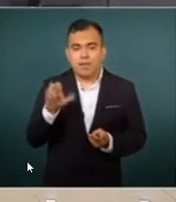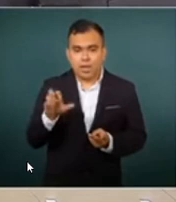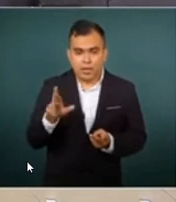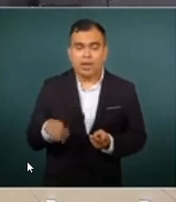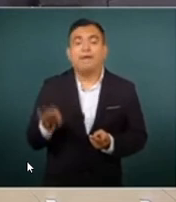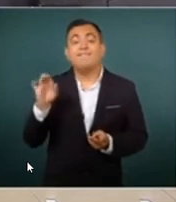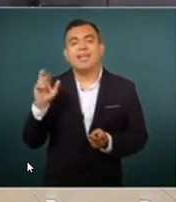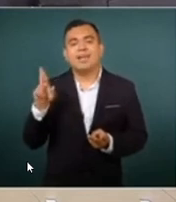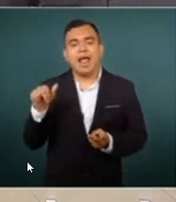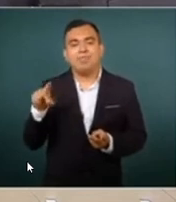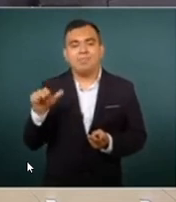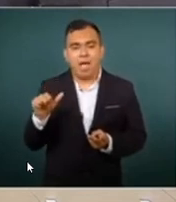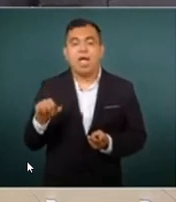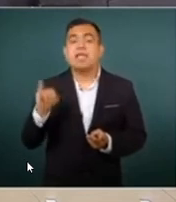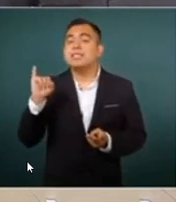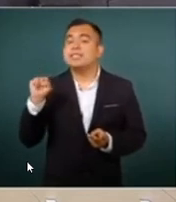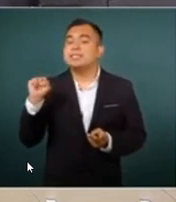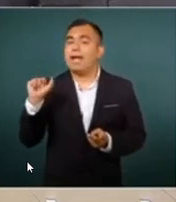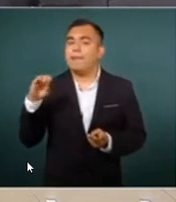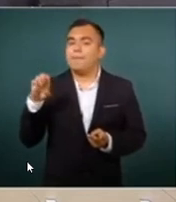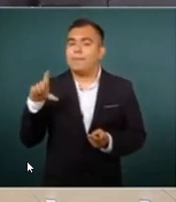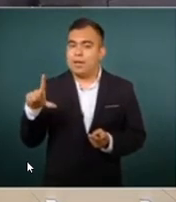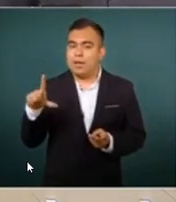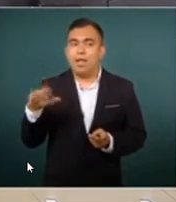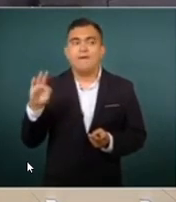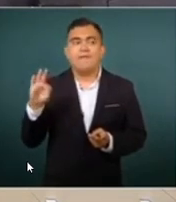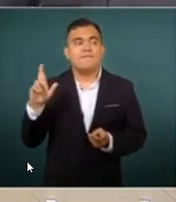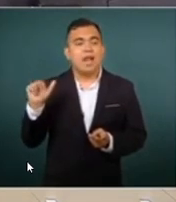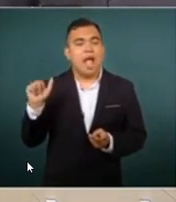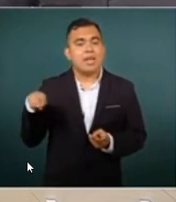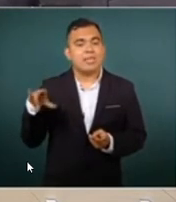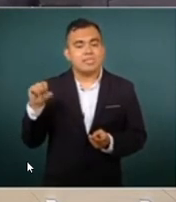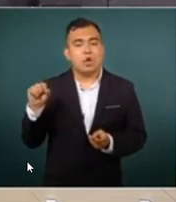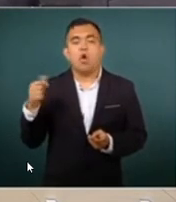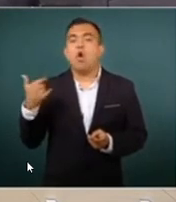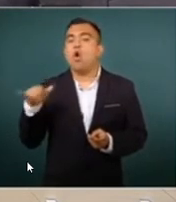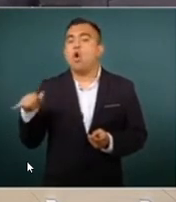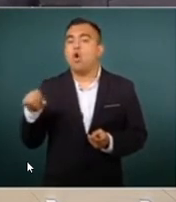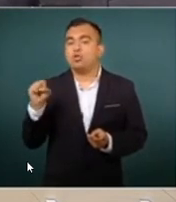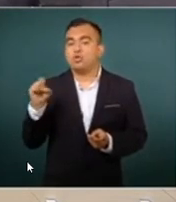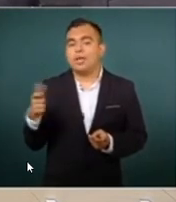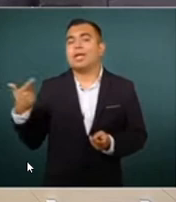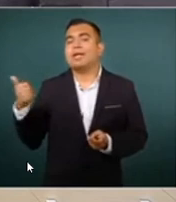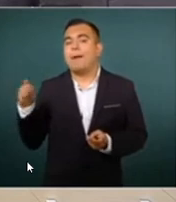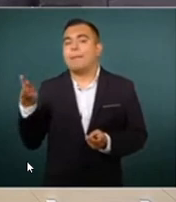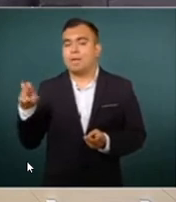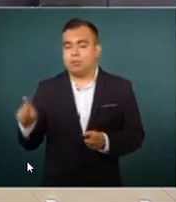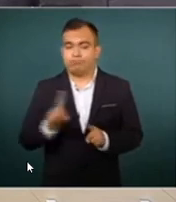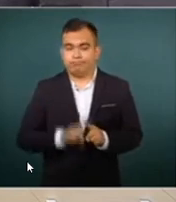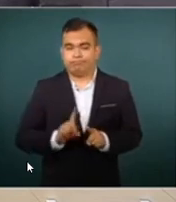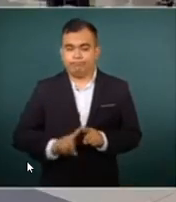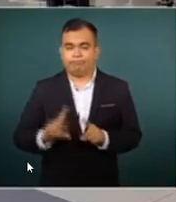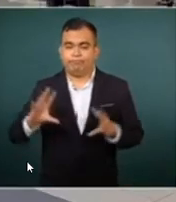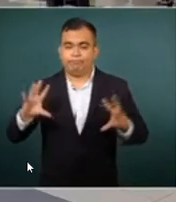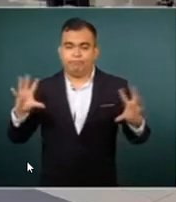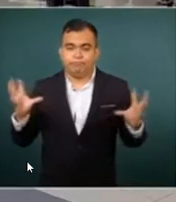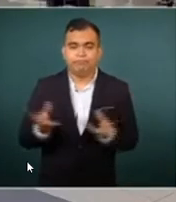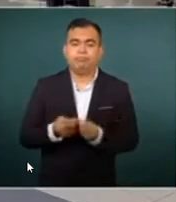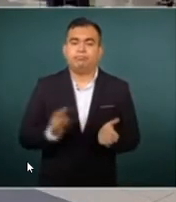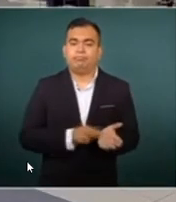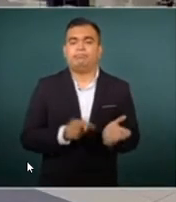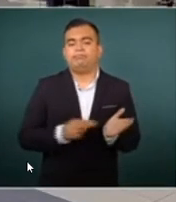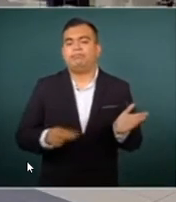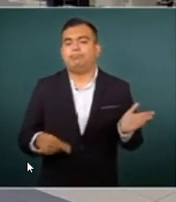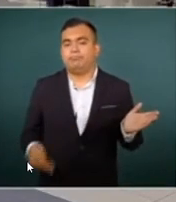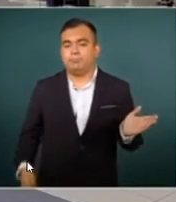Fernanda Solórzano, Isabel Turrén, Francisco Valdés Ugalde, José Goldenberg y Gabriel Zahid. Bueno, pues